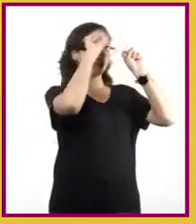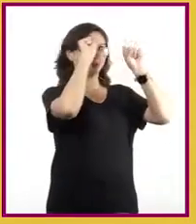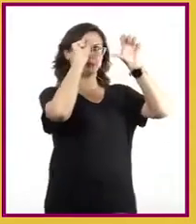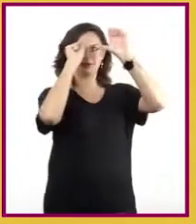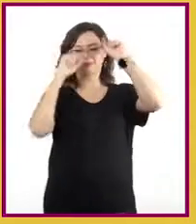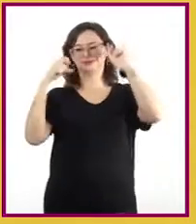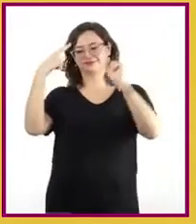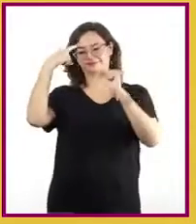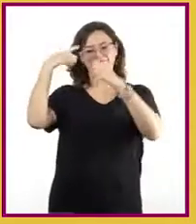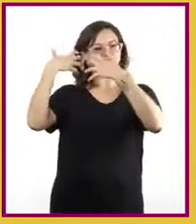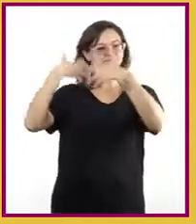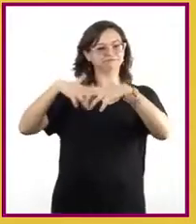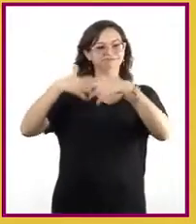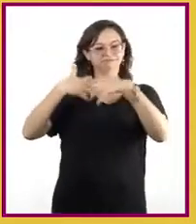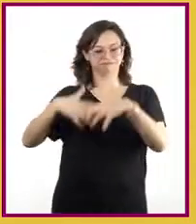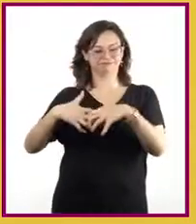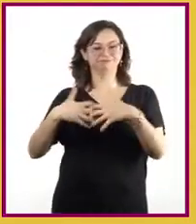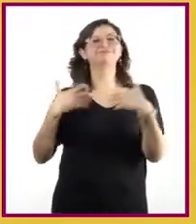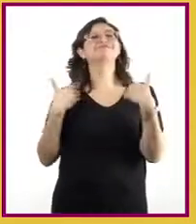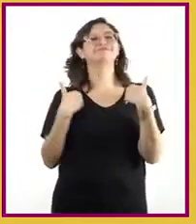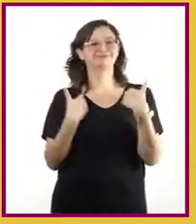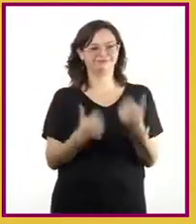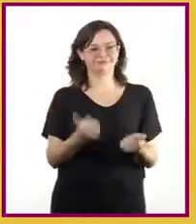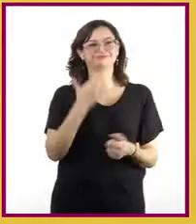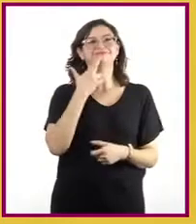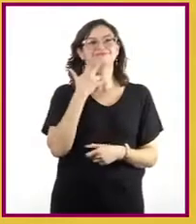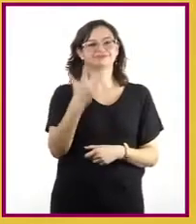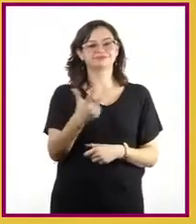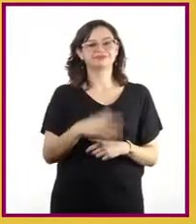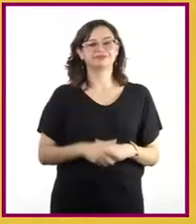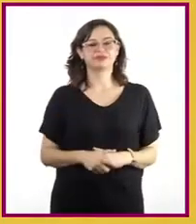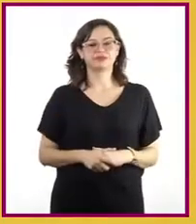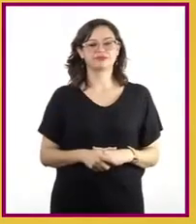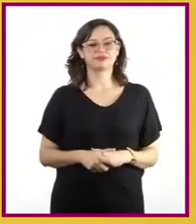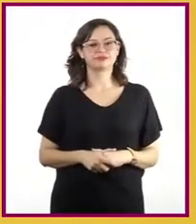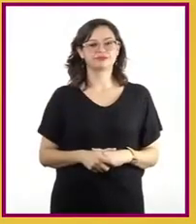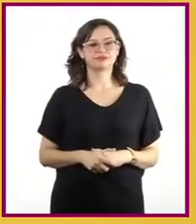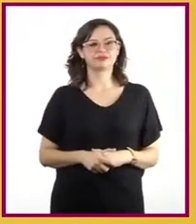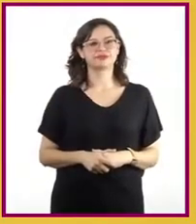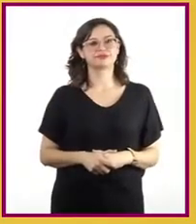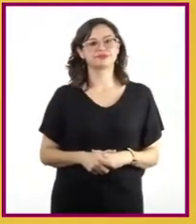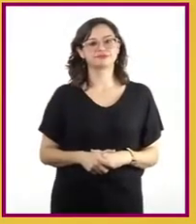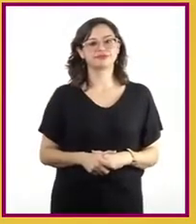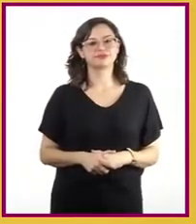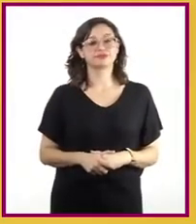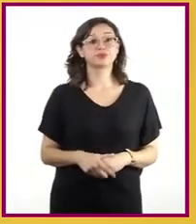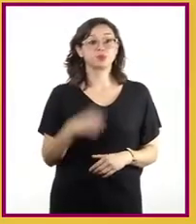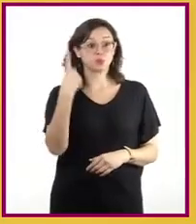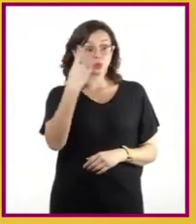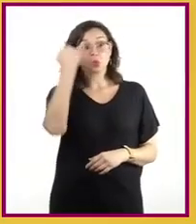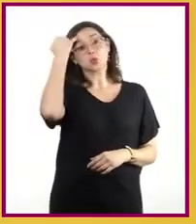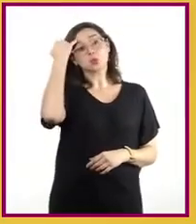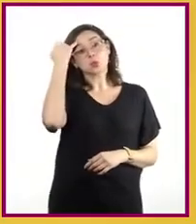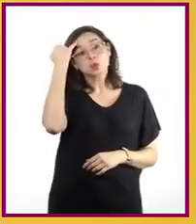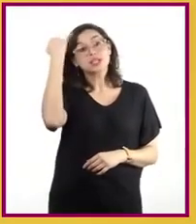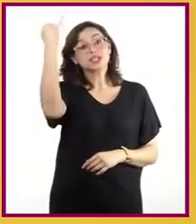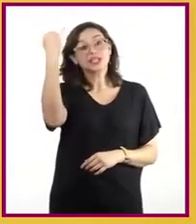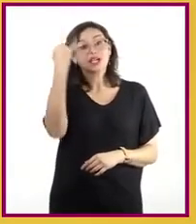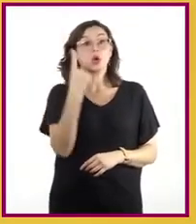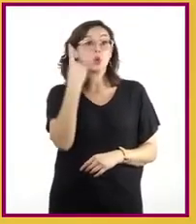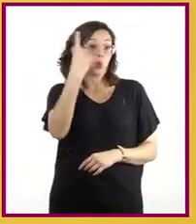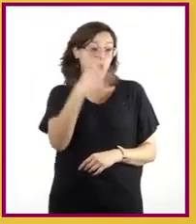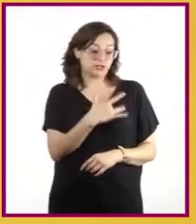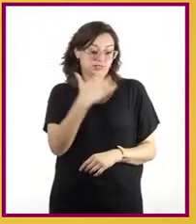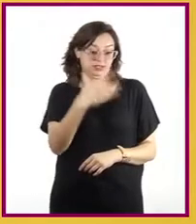que nos hace capaces de comprender mejor aquello que presenciamos. Una sola idea o incluso una